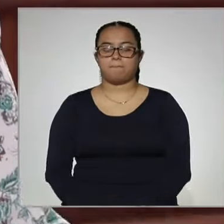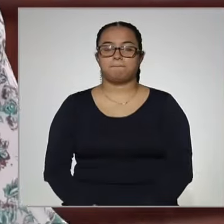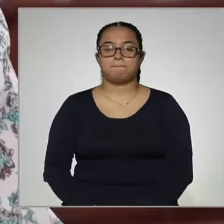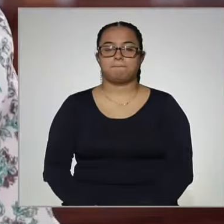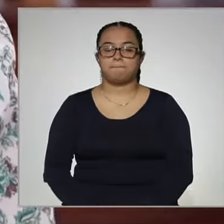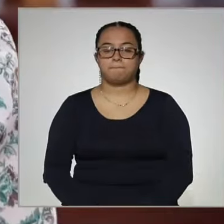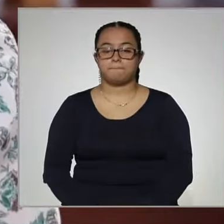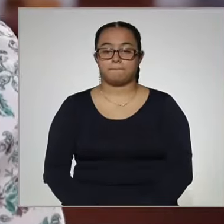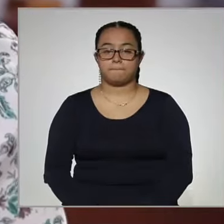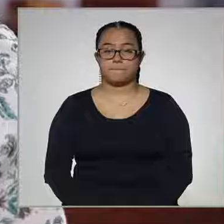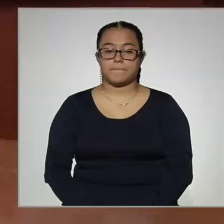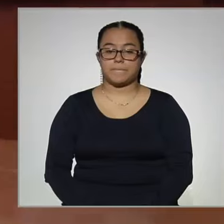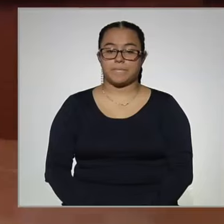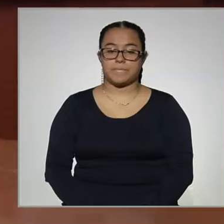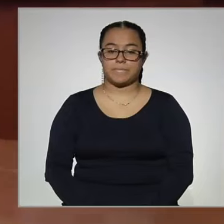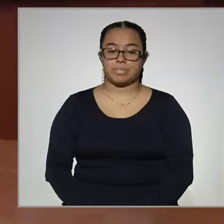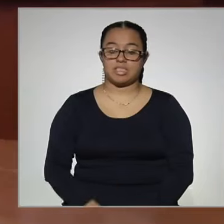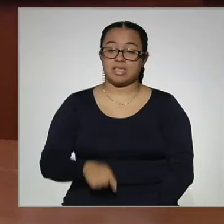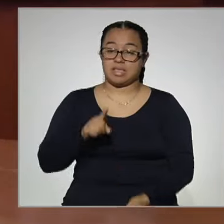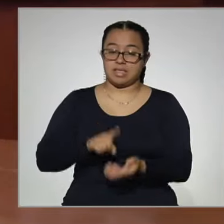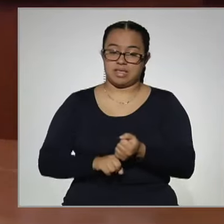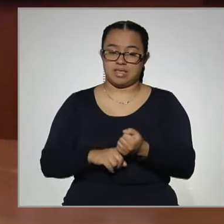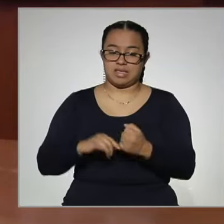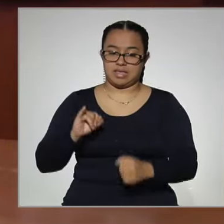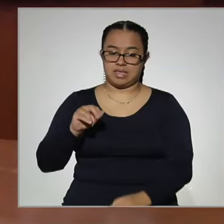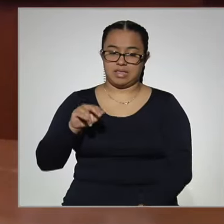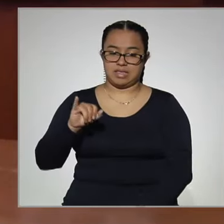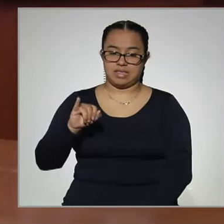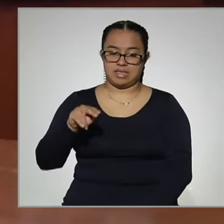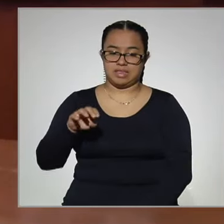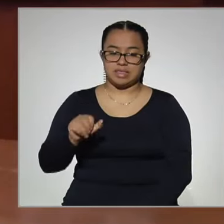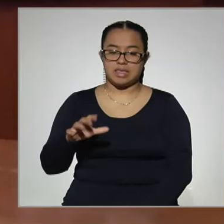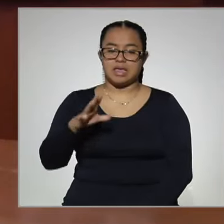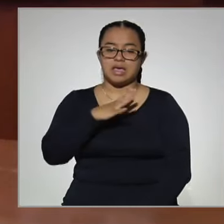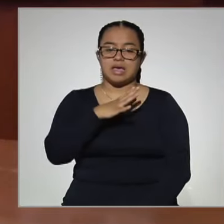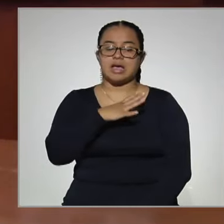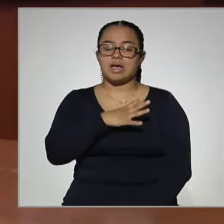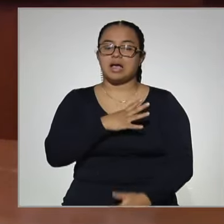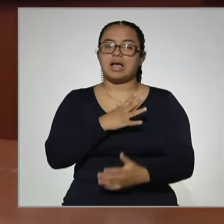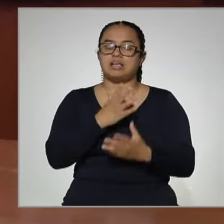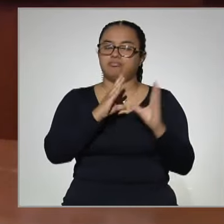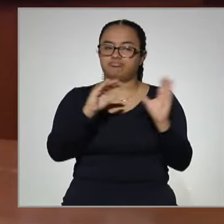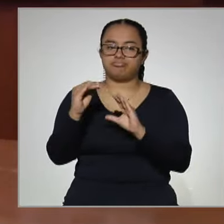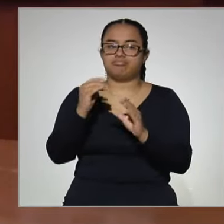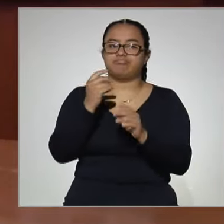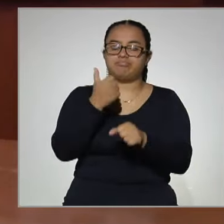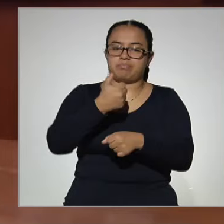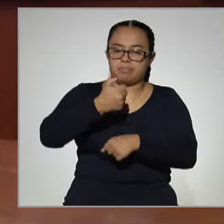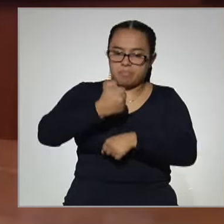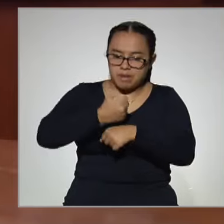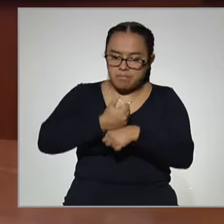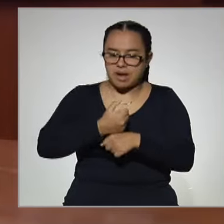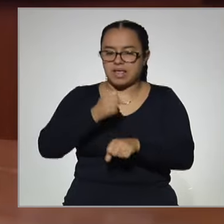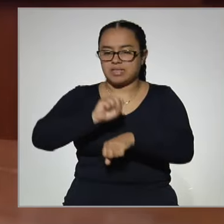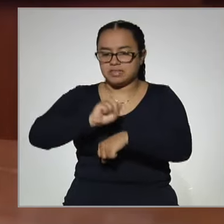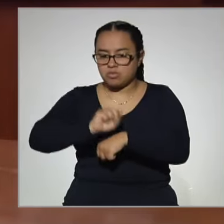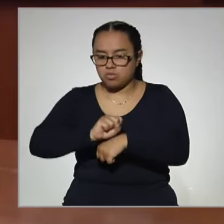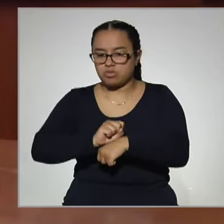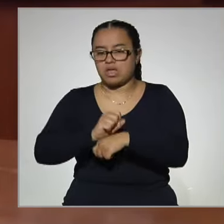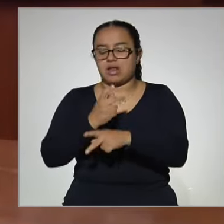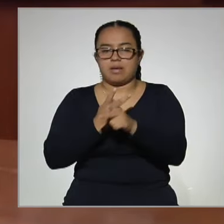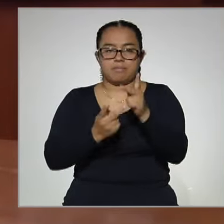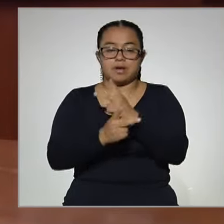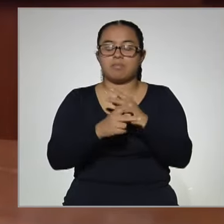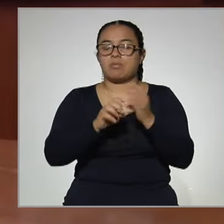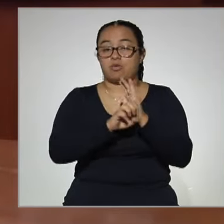La INEA ofrece servicios de alfabetización primaria y secundaria para mayores de 15 años